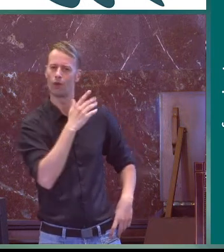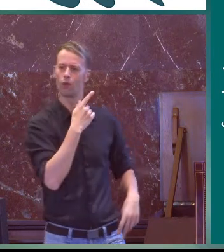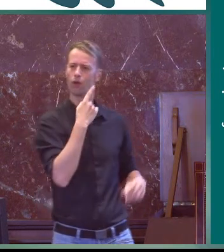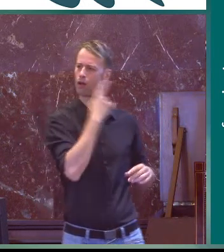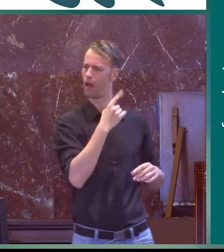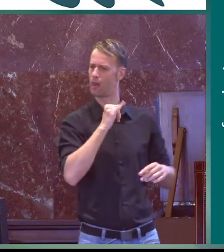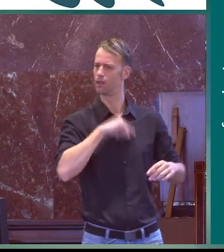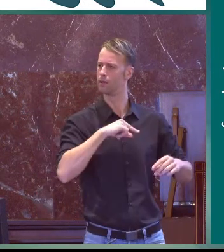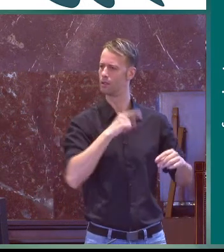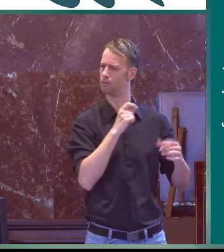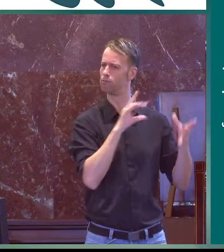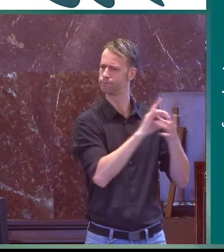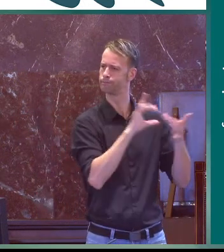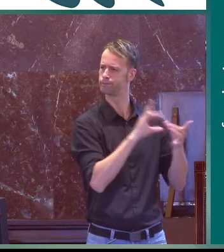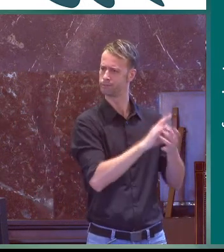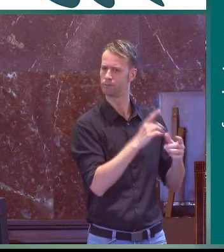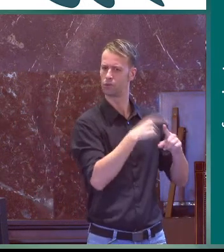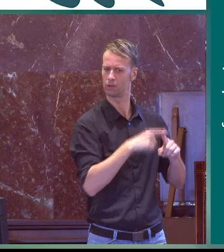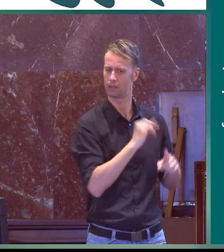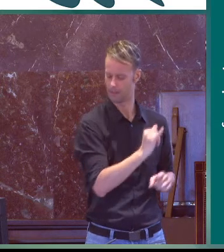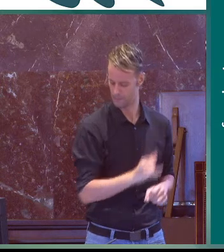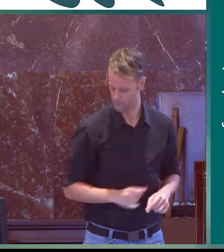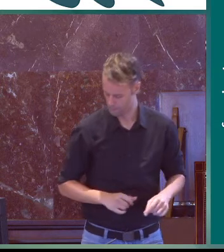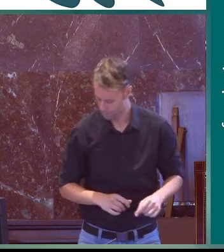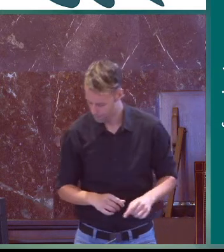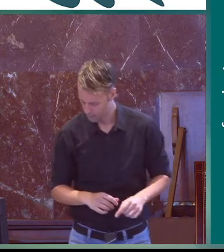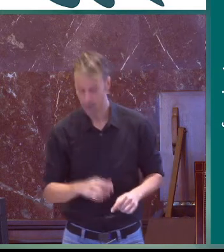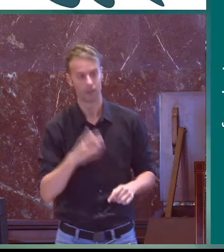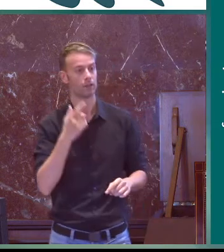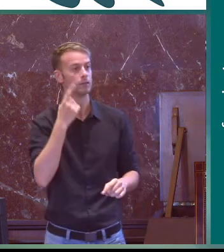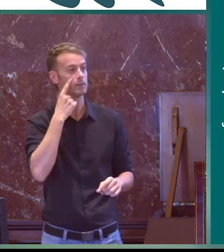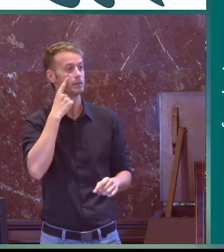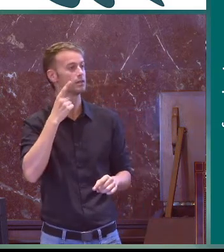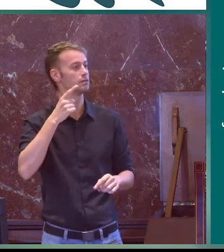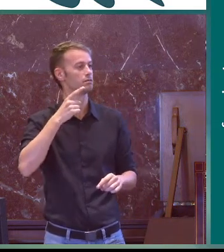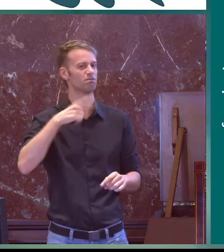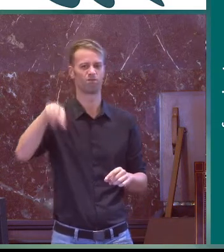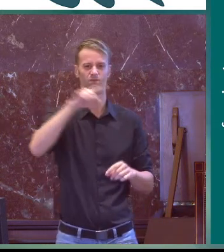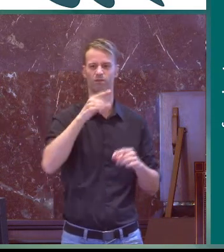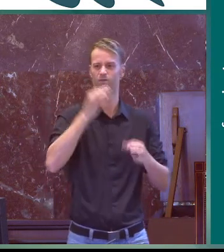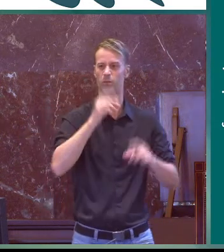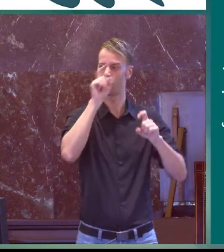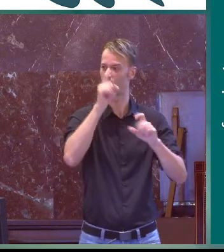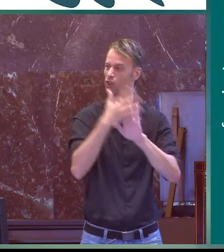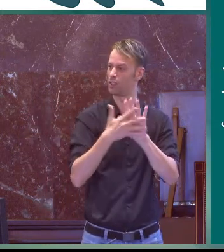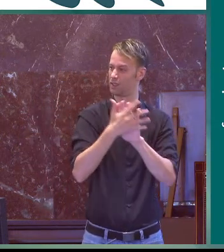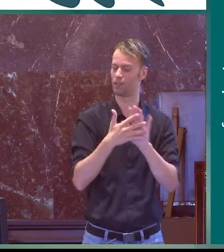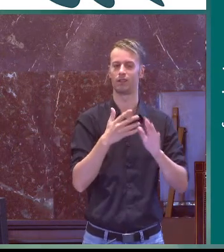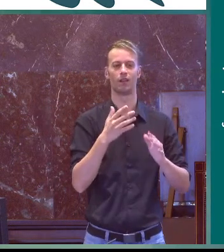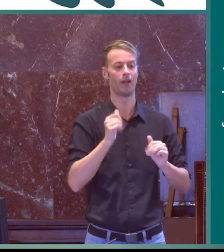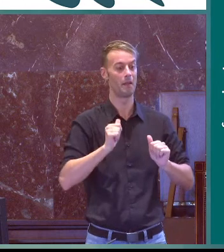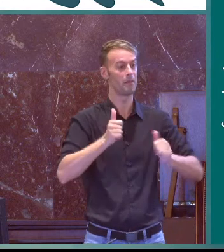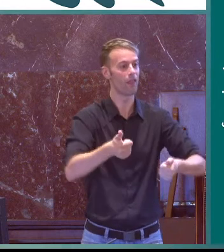pensamos no pensamos en este modelo de sistema pero vimos que había muchas cosas paralelas que podían ligarse con él y que podían ser